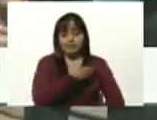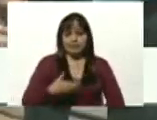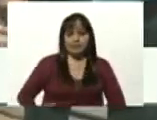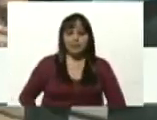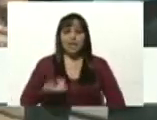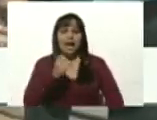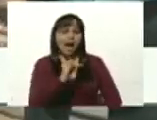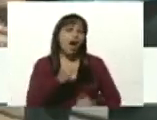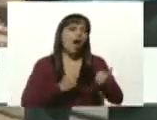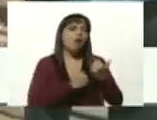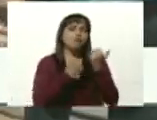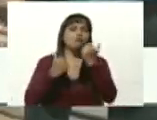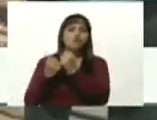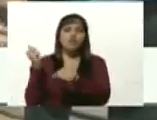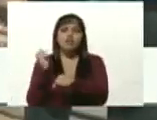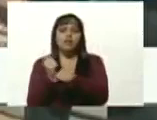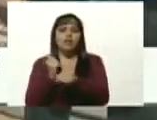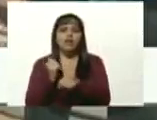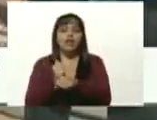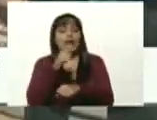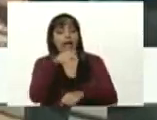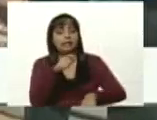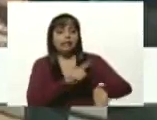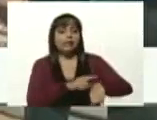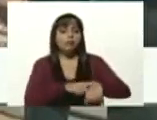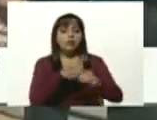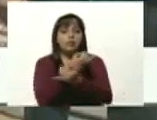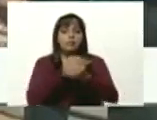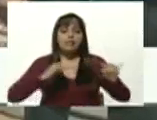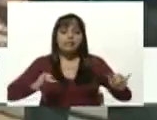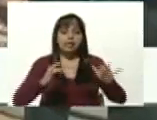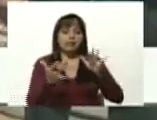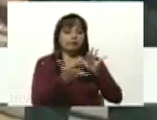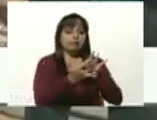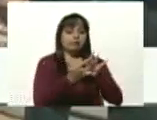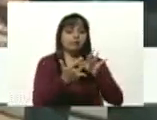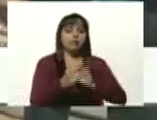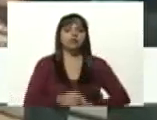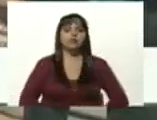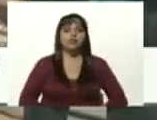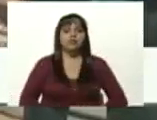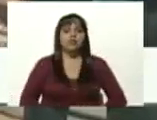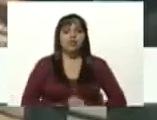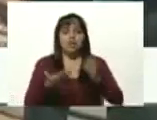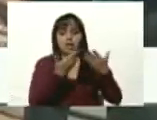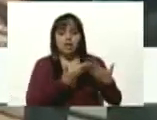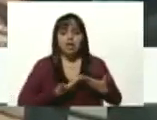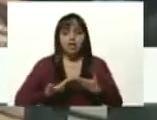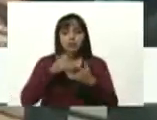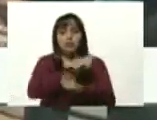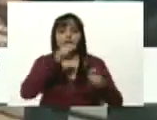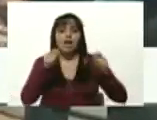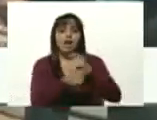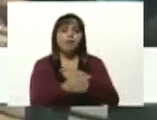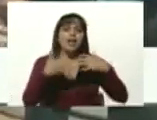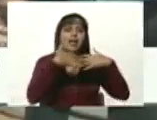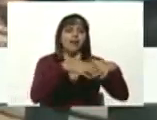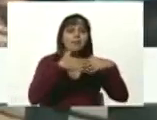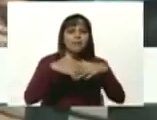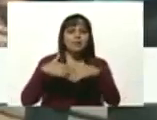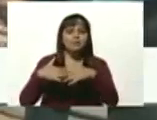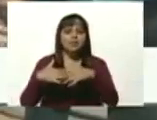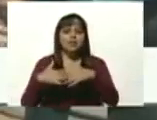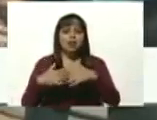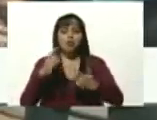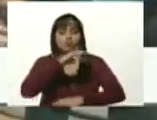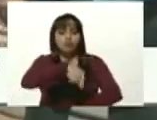principal aliado para que en esta etapa de independencia tecnológica, desde el estudio, convertir toda la fábrica en aldeas universitarias